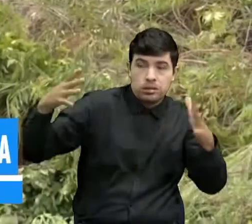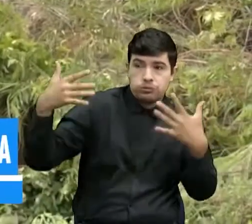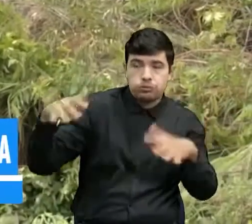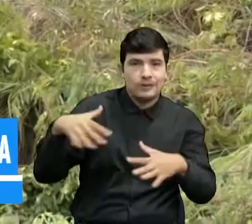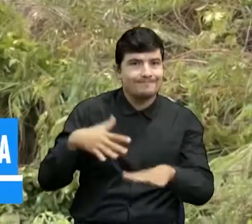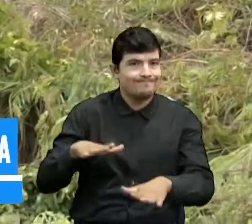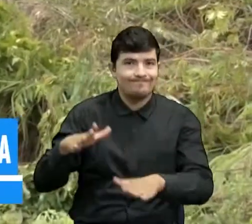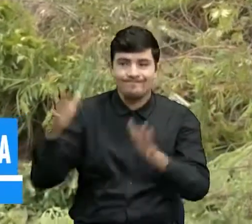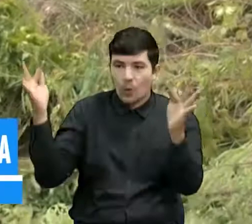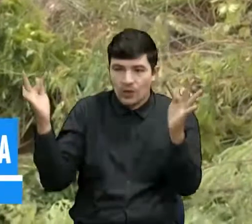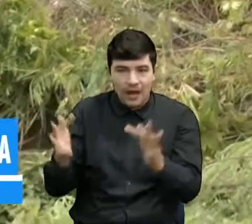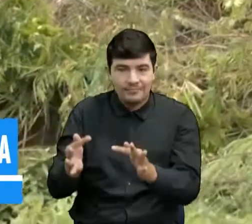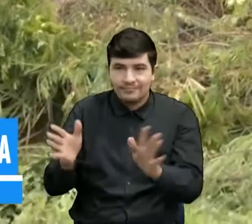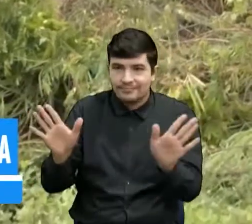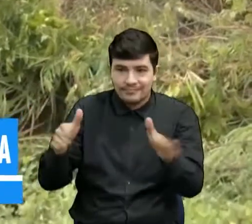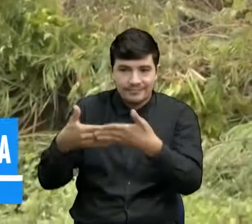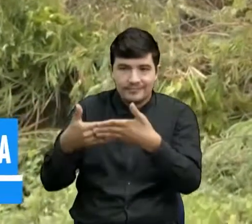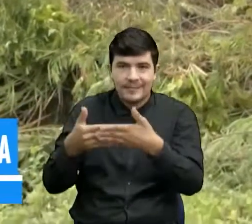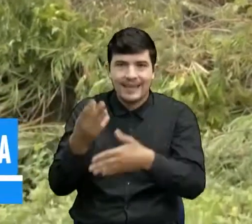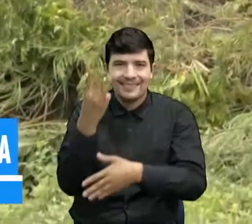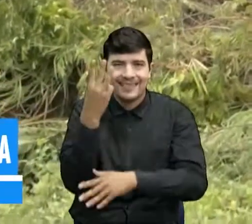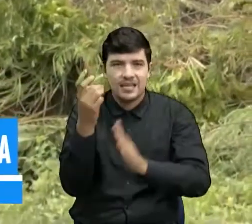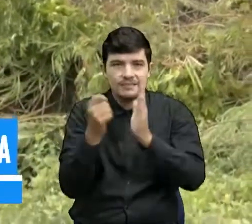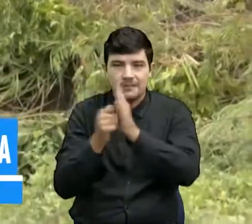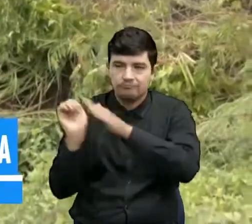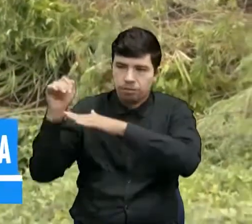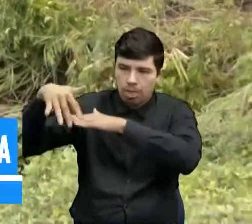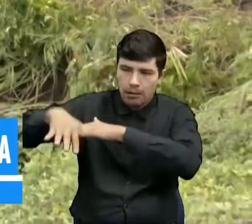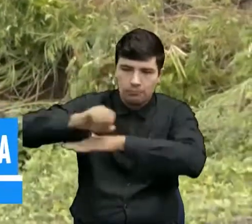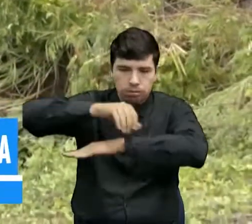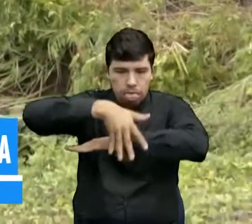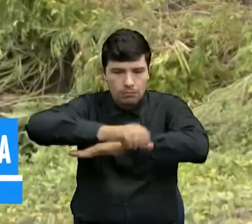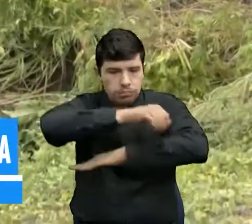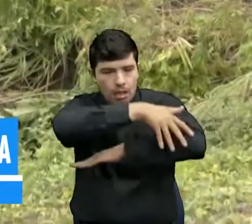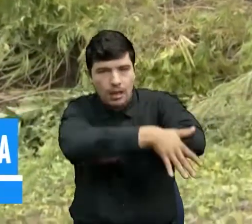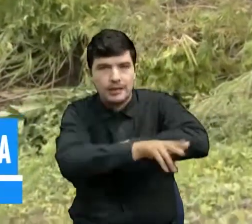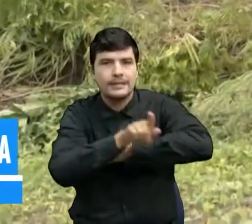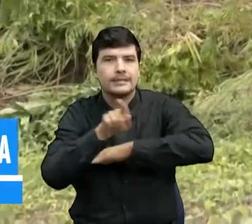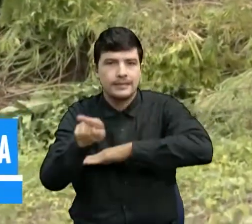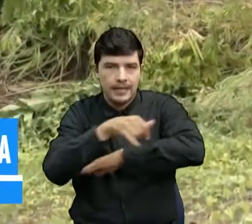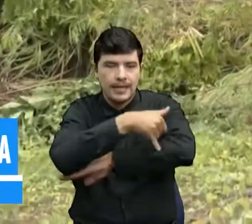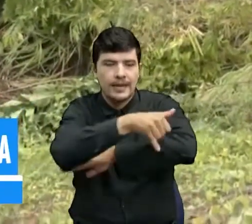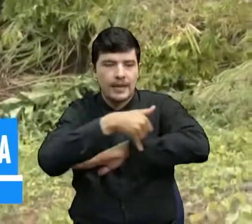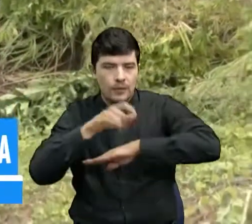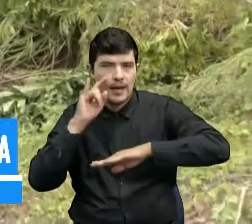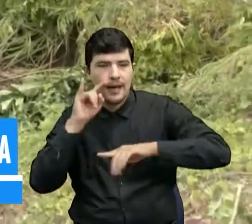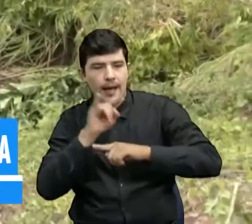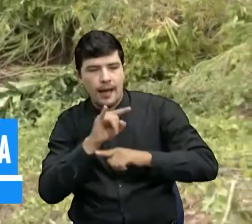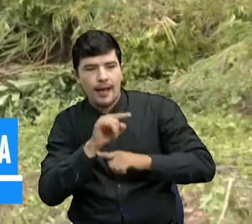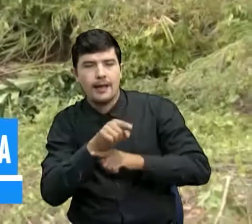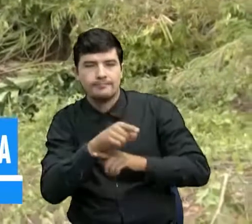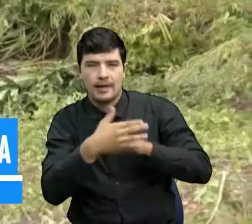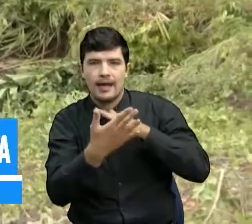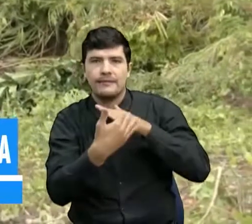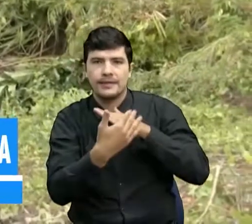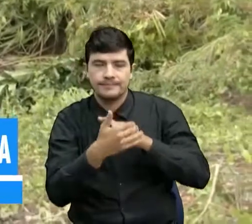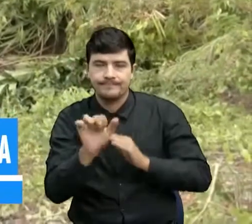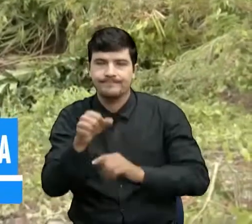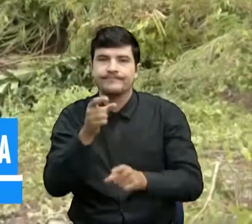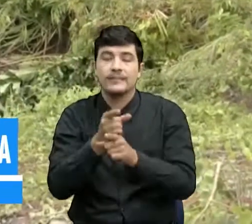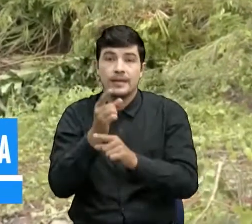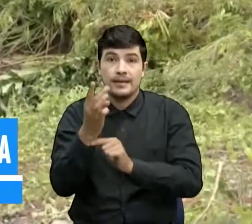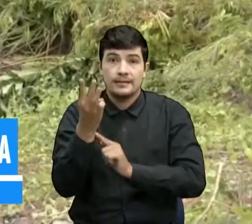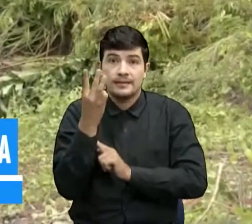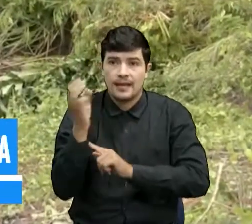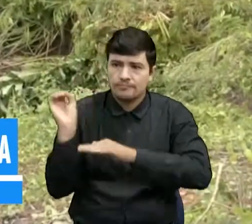obstaculizada la vía. Fueron tres deslizamientos, así lo informan ingenieros que atienden esta emergencia. Están tres deslizamientos